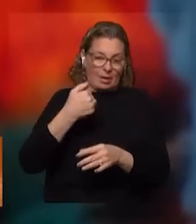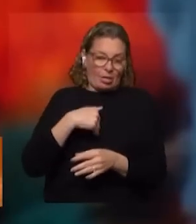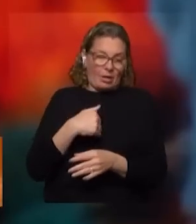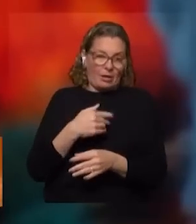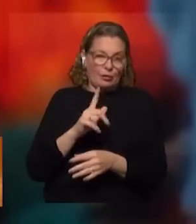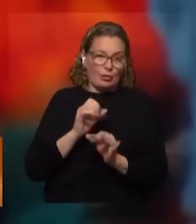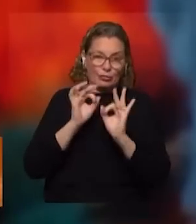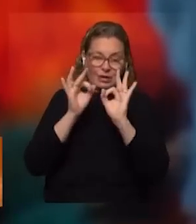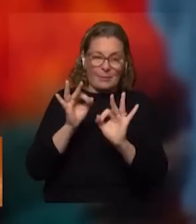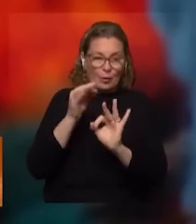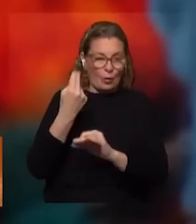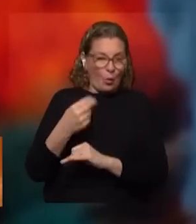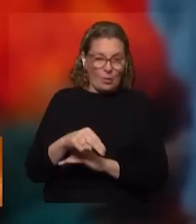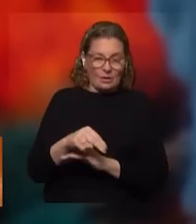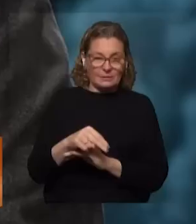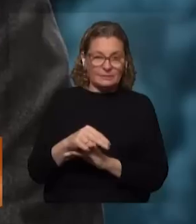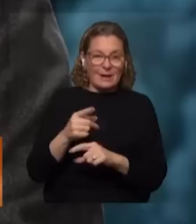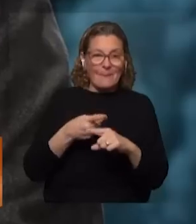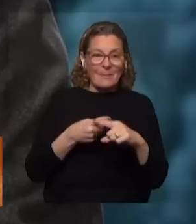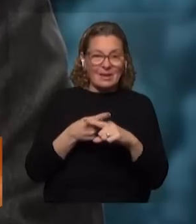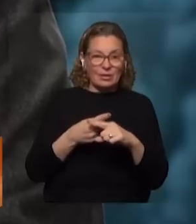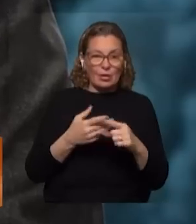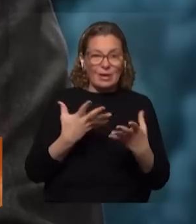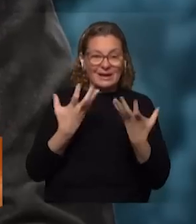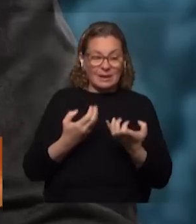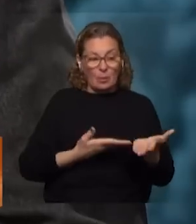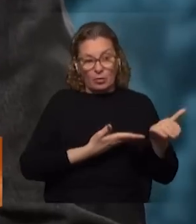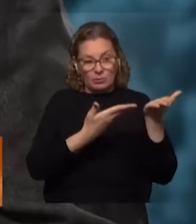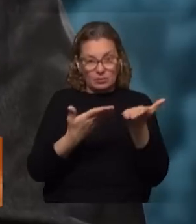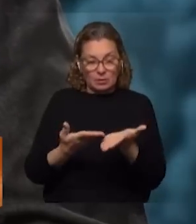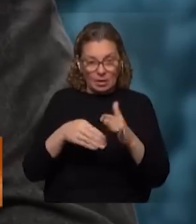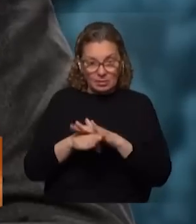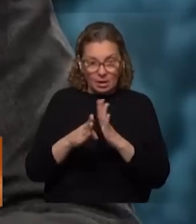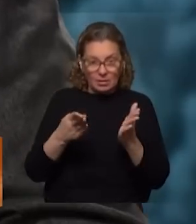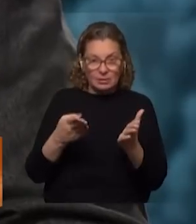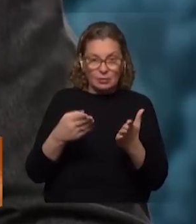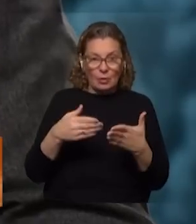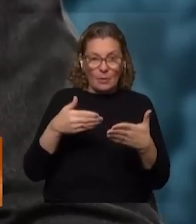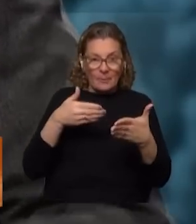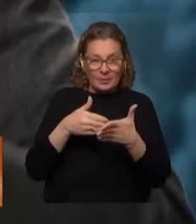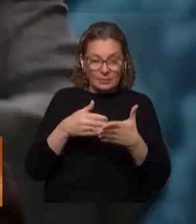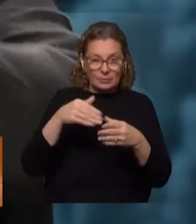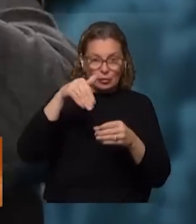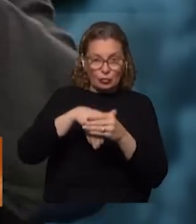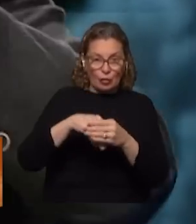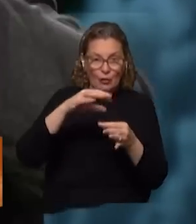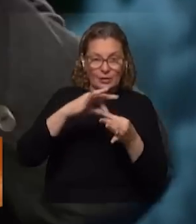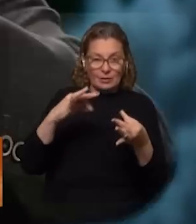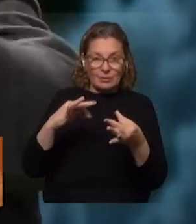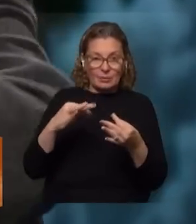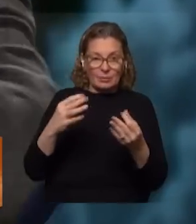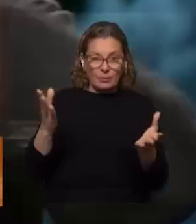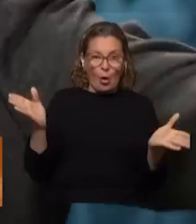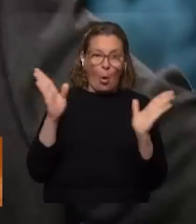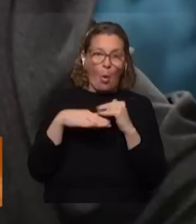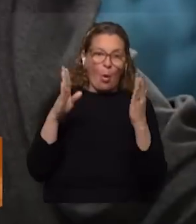No lo logramos nunca. Entre medio está que querían ser recibidos. Claro. Es decir, no es impedir la apertura de sobres porque hubiera tanto humo